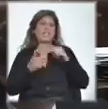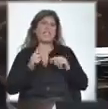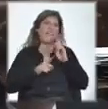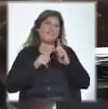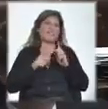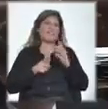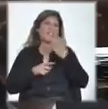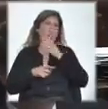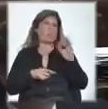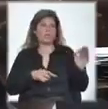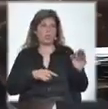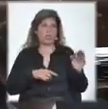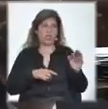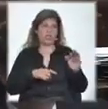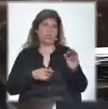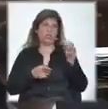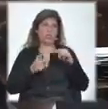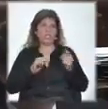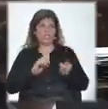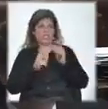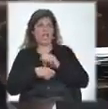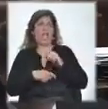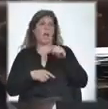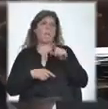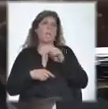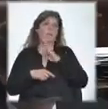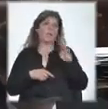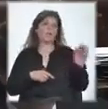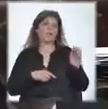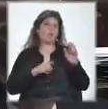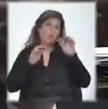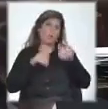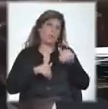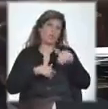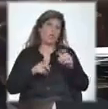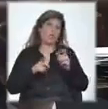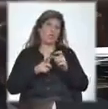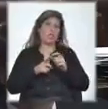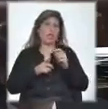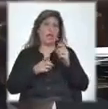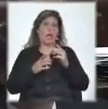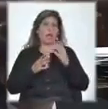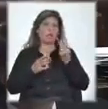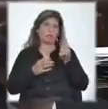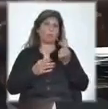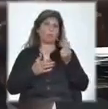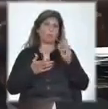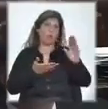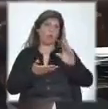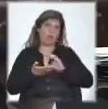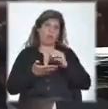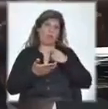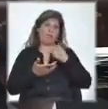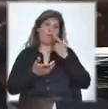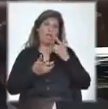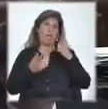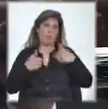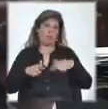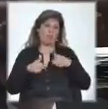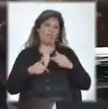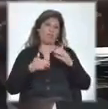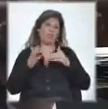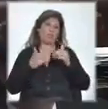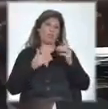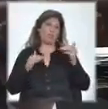400.000. Y si se transforman en 400.000.000, ahí habrá mucho dinero para que el ministro de Transporte haga todas las